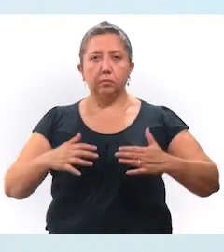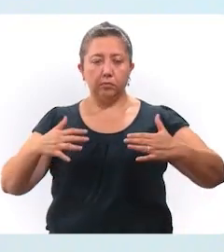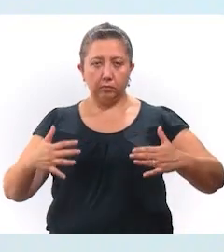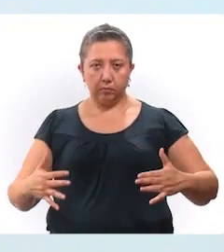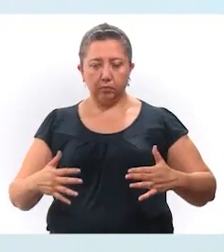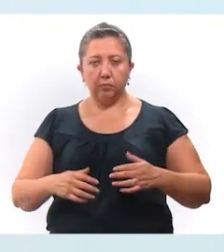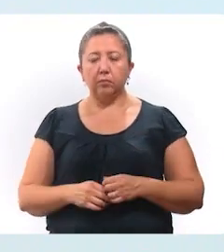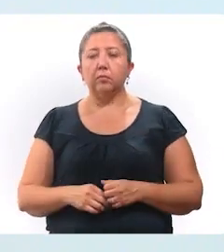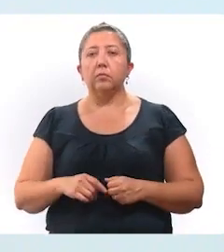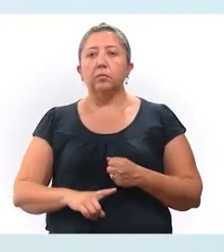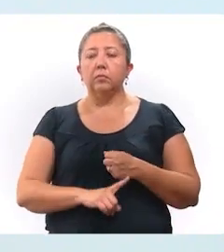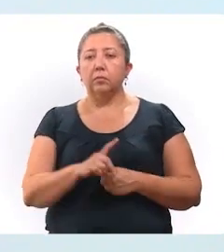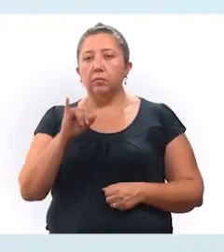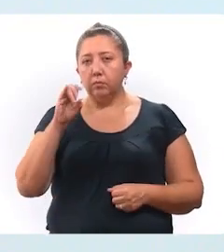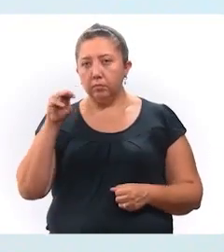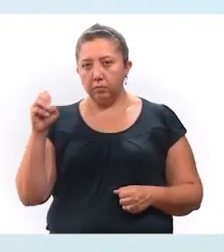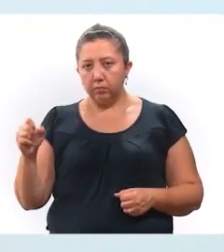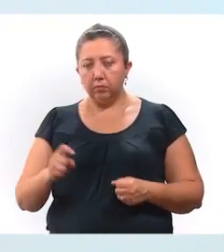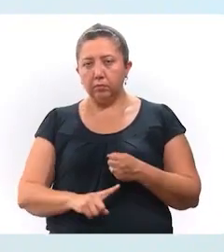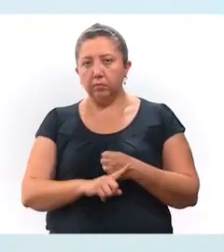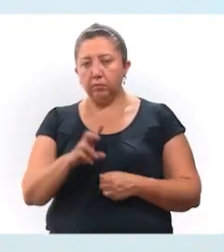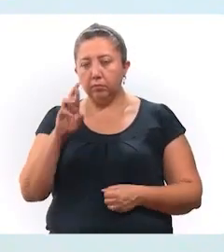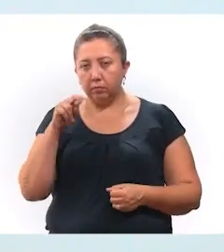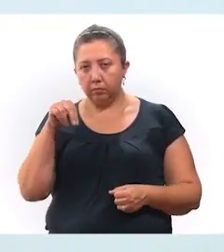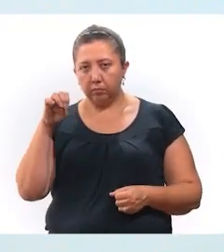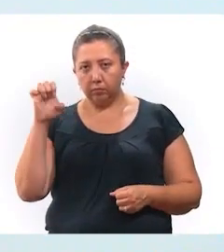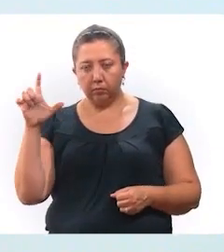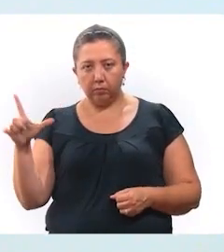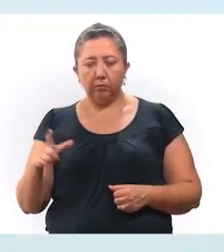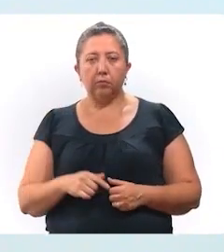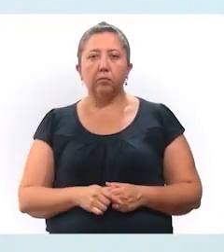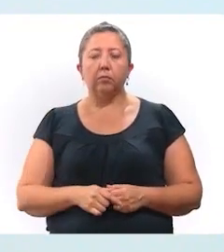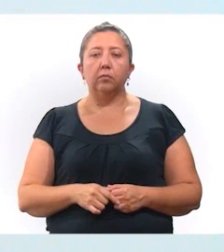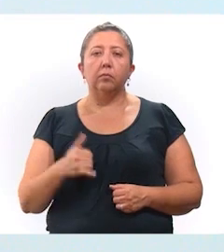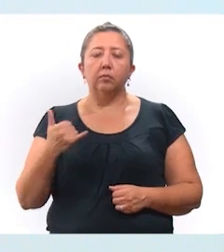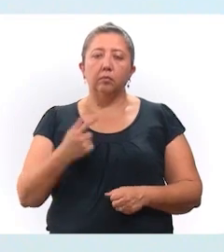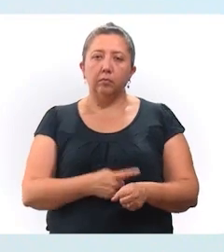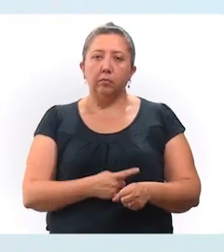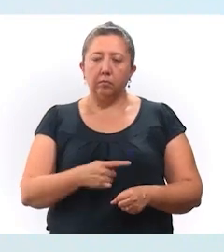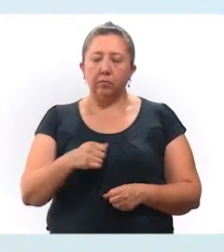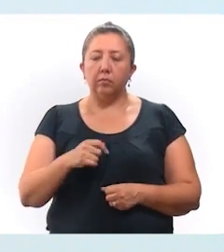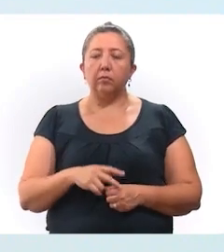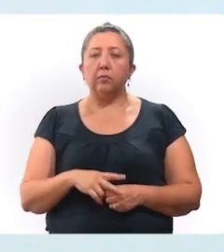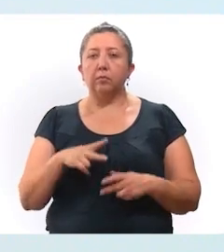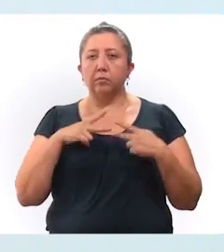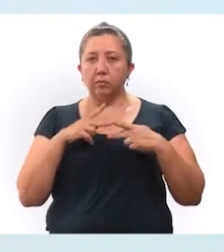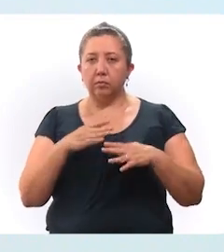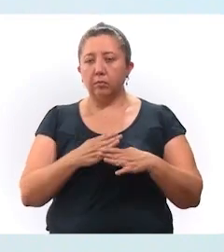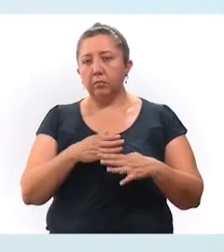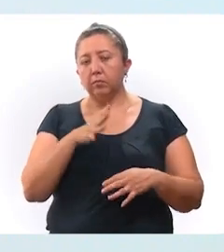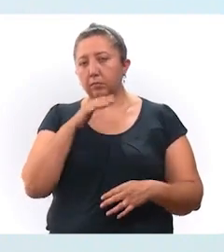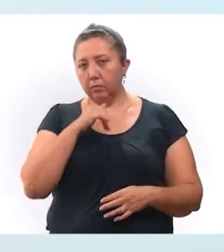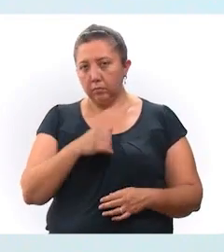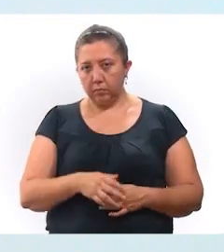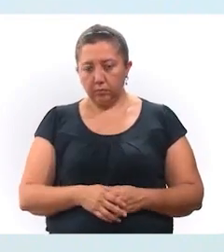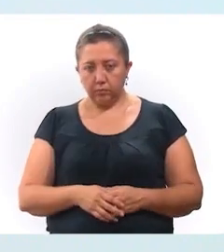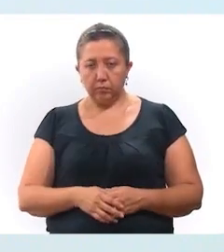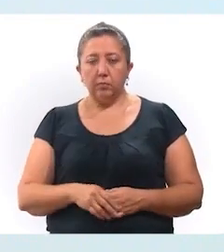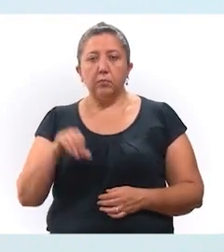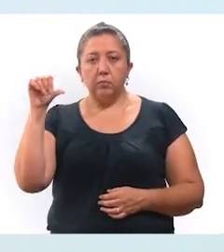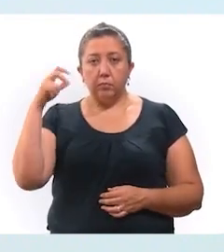obesidad, inmunosupresión, insuficiencia renal crónica y enfermedad pulmonar obstructiva crónica.